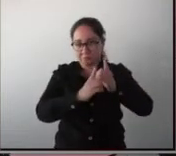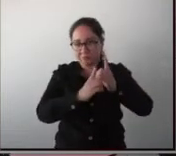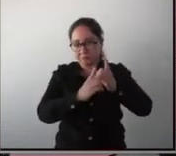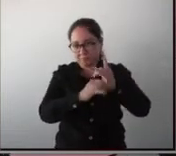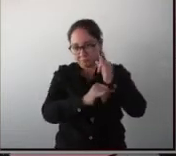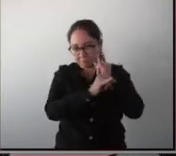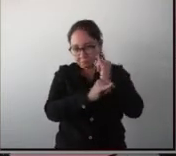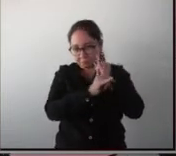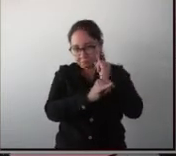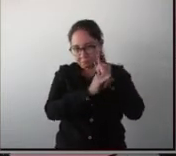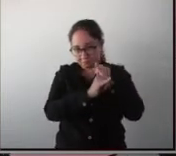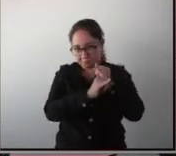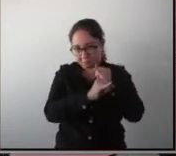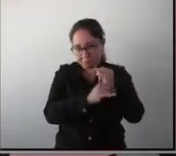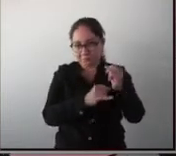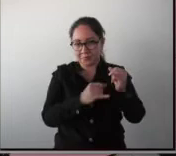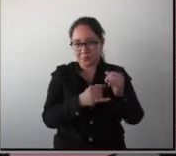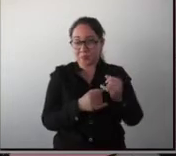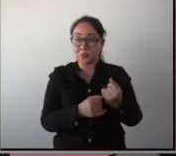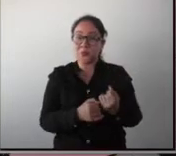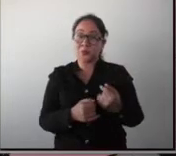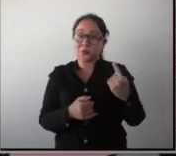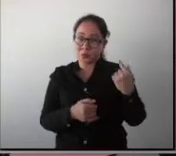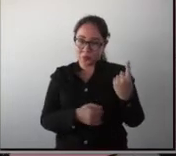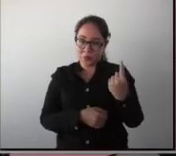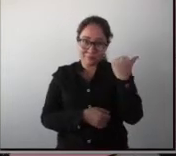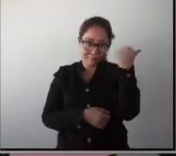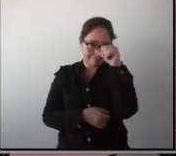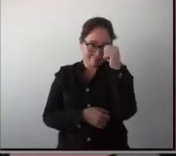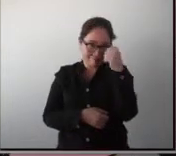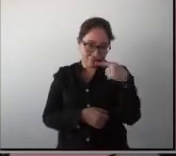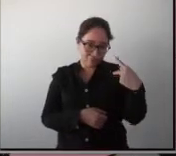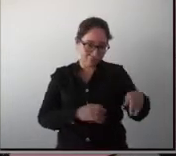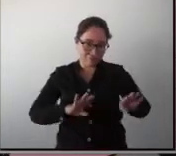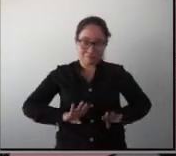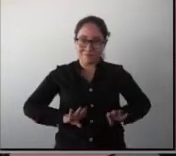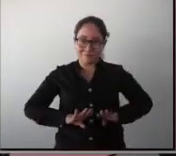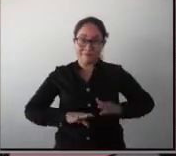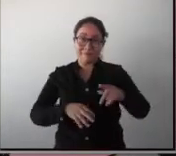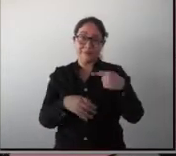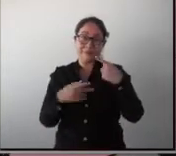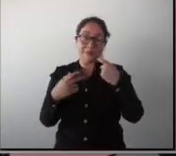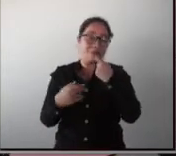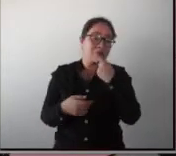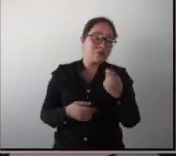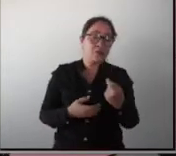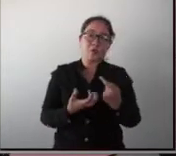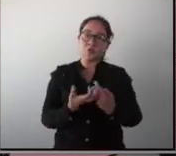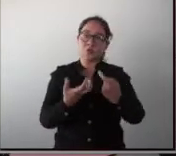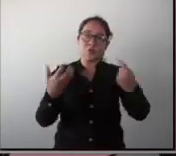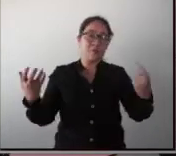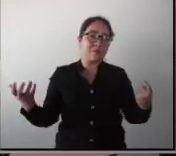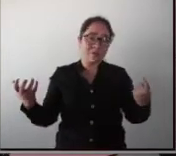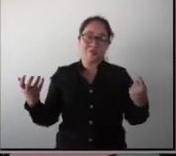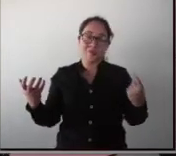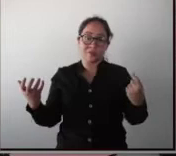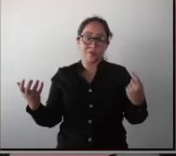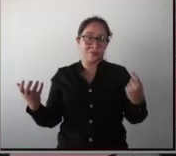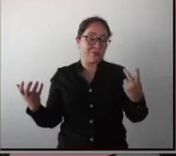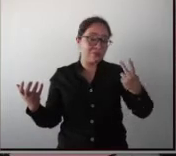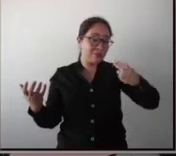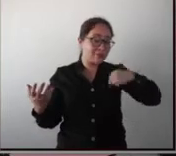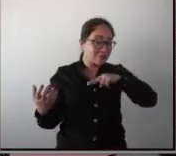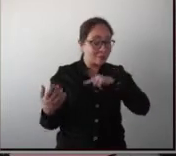porque una de las características del autismo es que el niño es aislado. Eso es. Entonces, nosotros no podemos